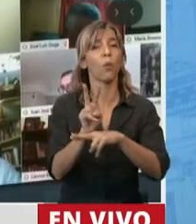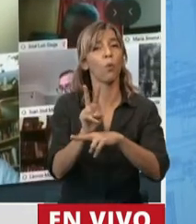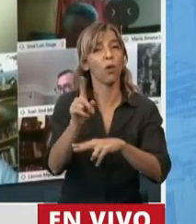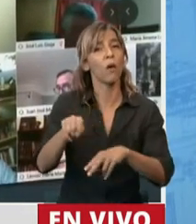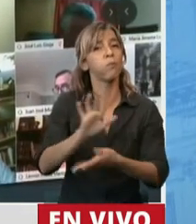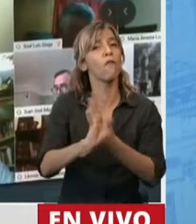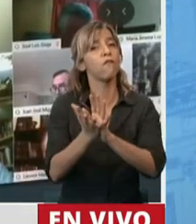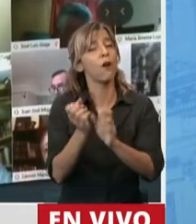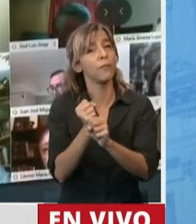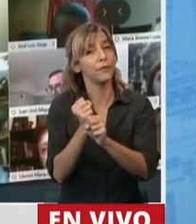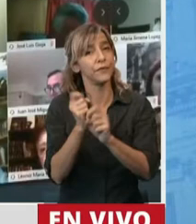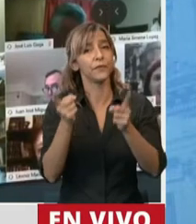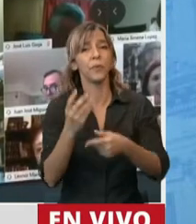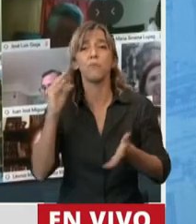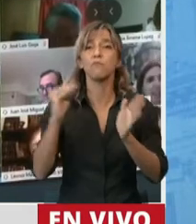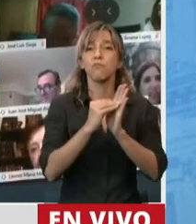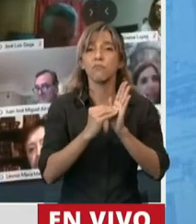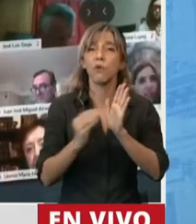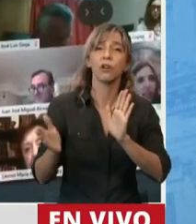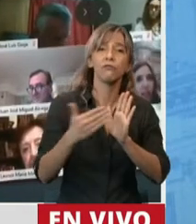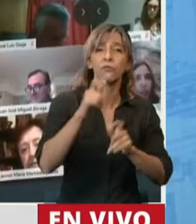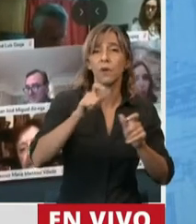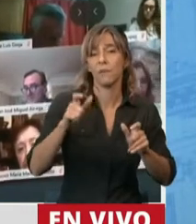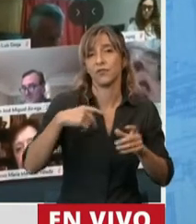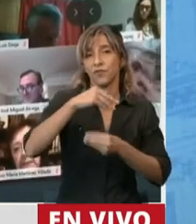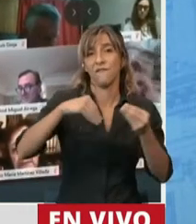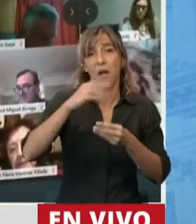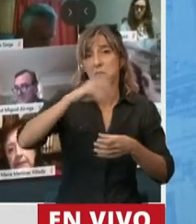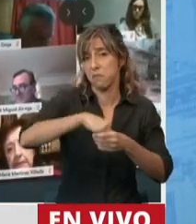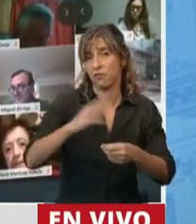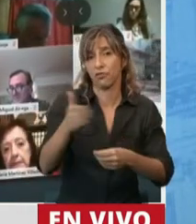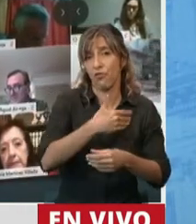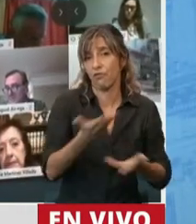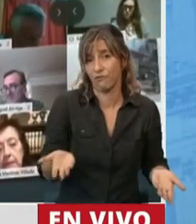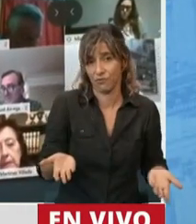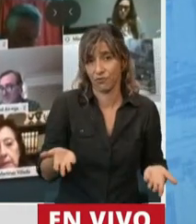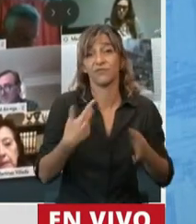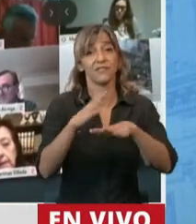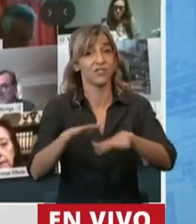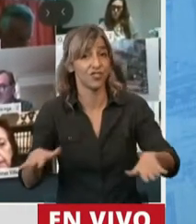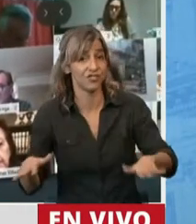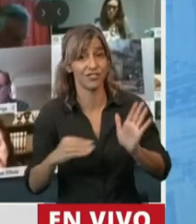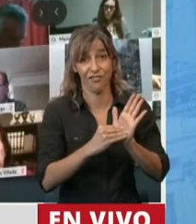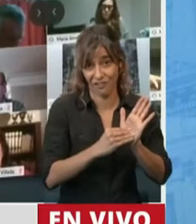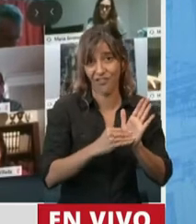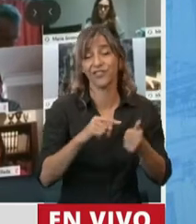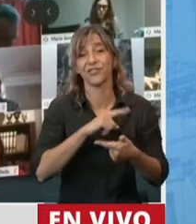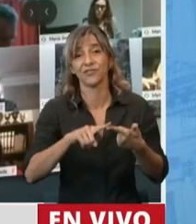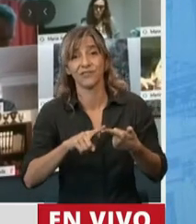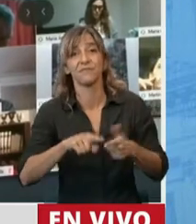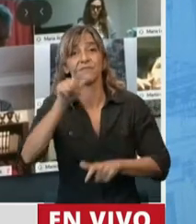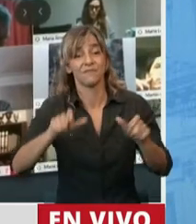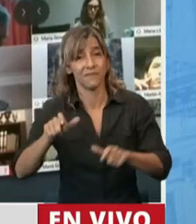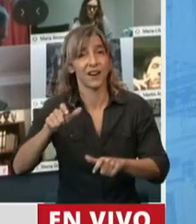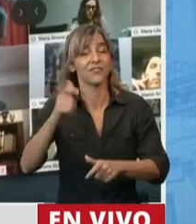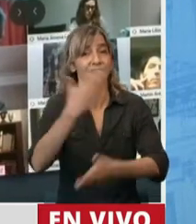familias y de los núcleos de convivencia que no están en el centro de la escena. Los chicos, las chicas, las personas